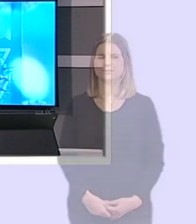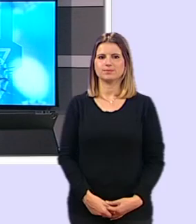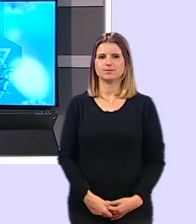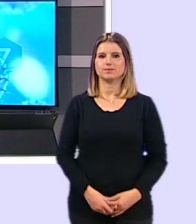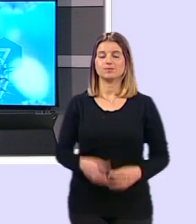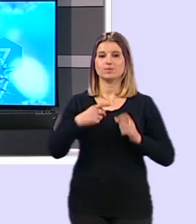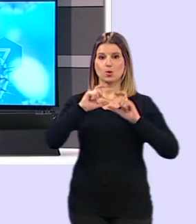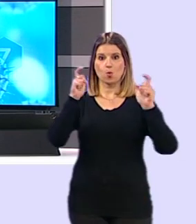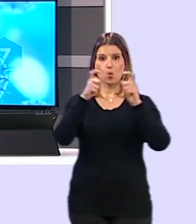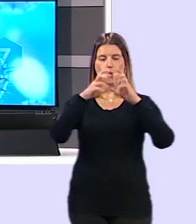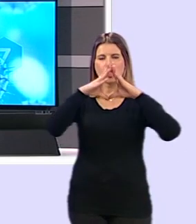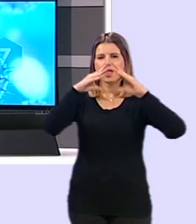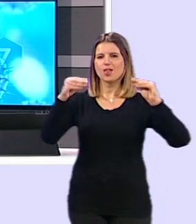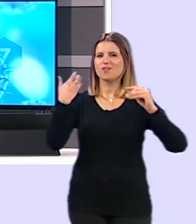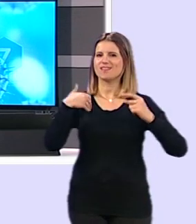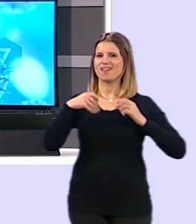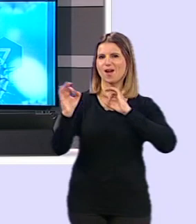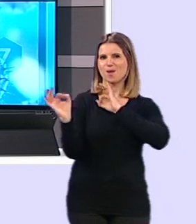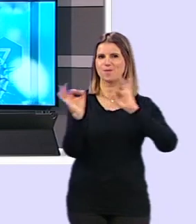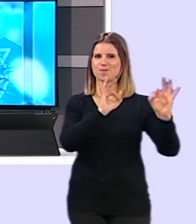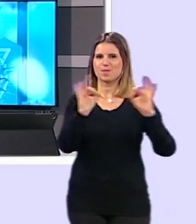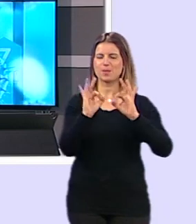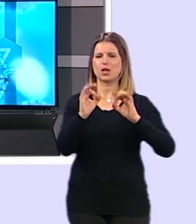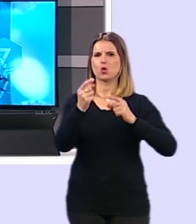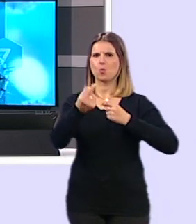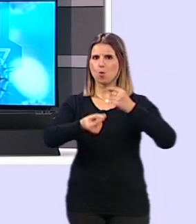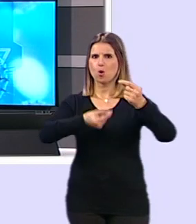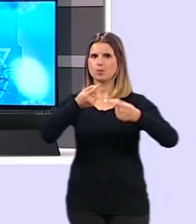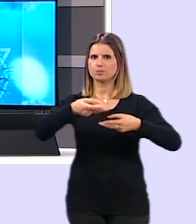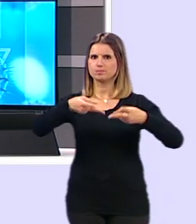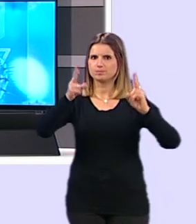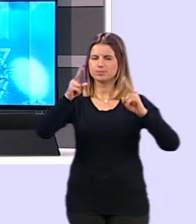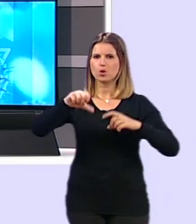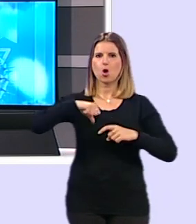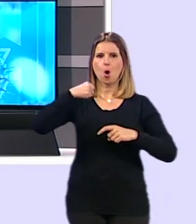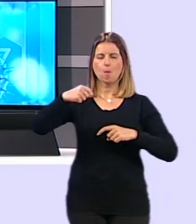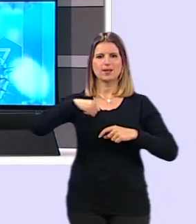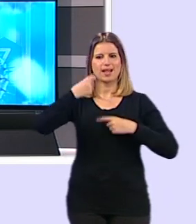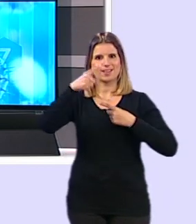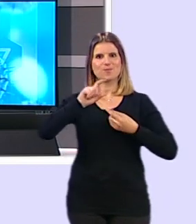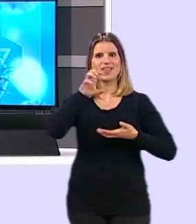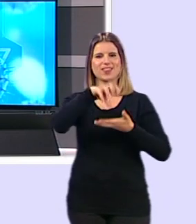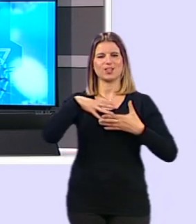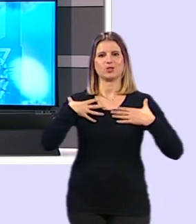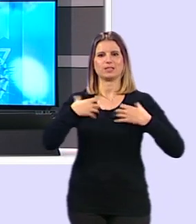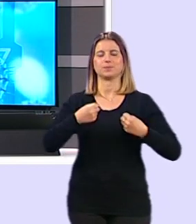La Junta de Andalucía ya está preparando la desescalada en los hospitales y también en los centros sanitarios. Además, ha propuesto